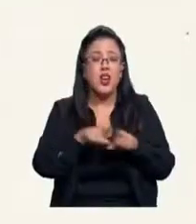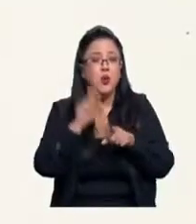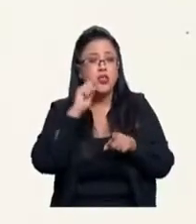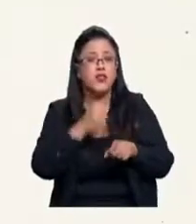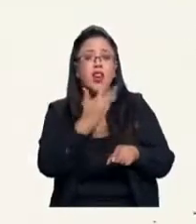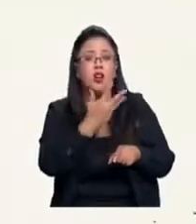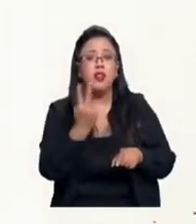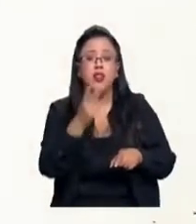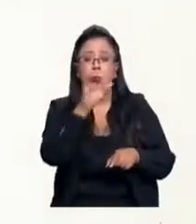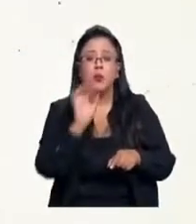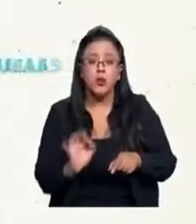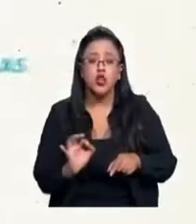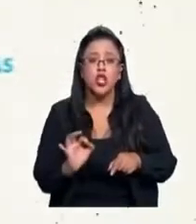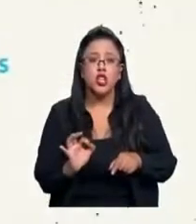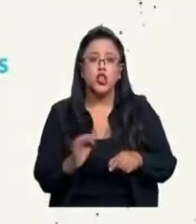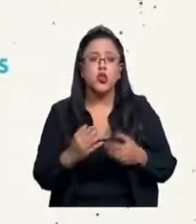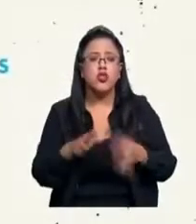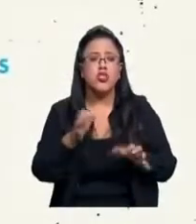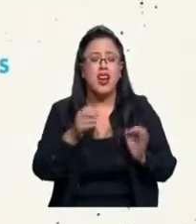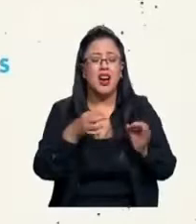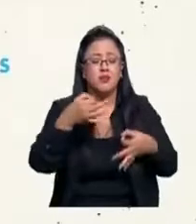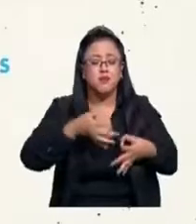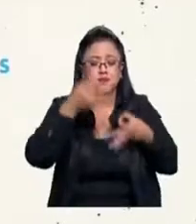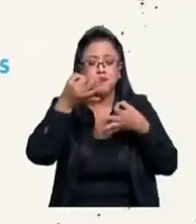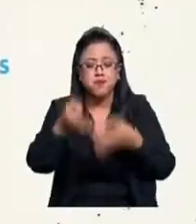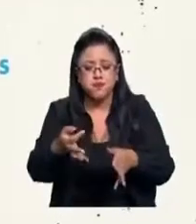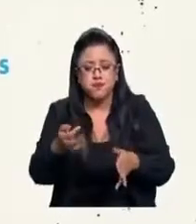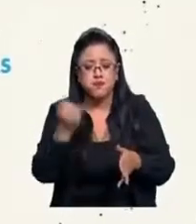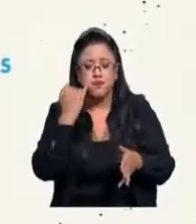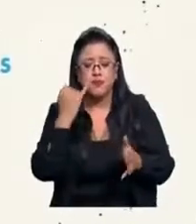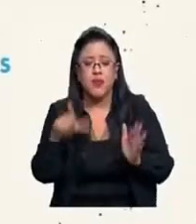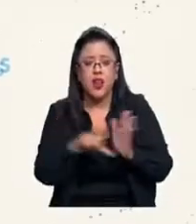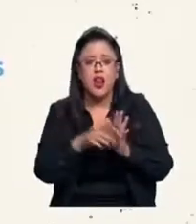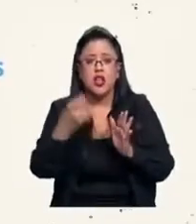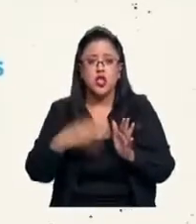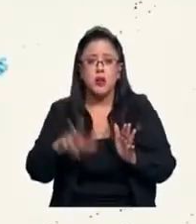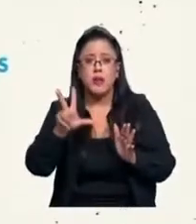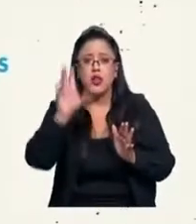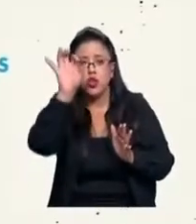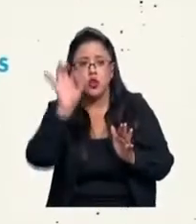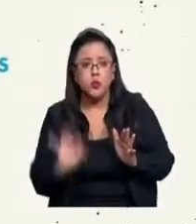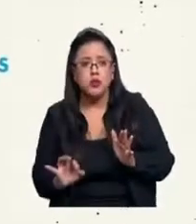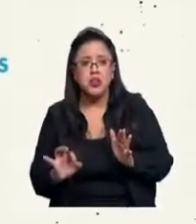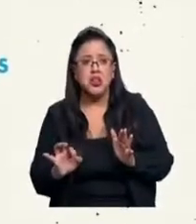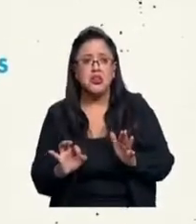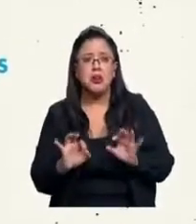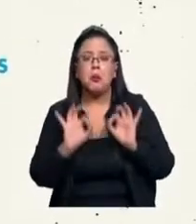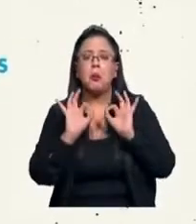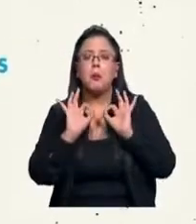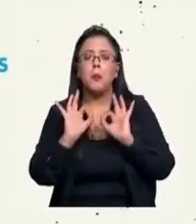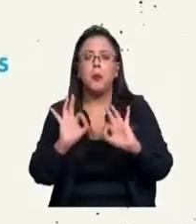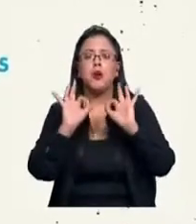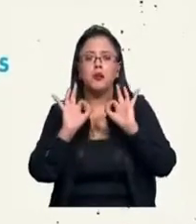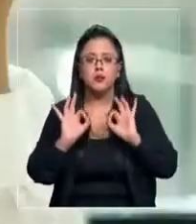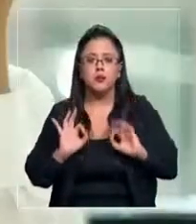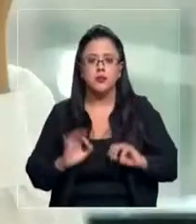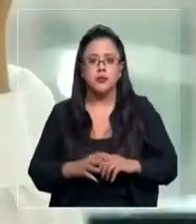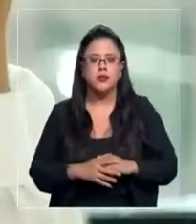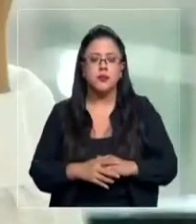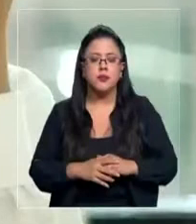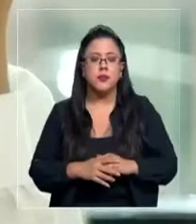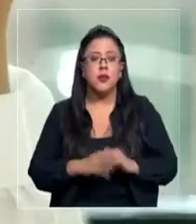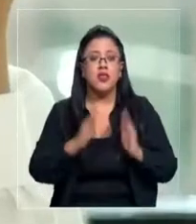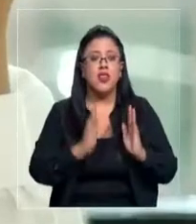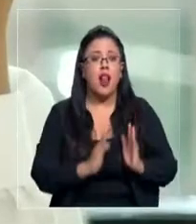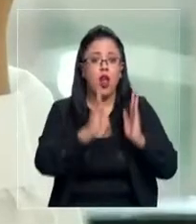92% presentó irregularidades. Solo un 8% no tuvo fallas en el manejo de una comunidad. De los